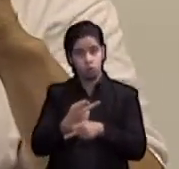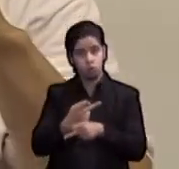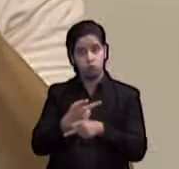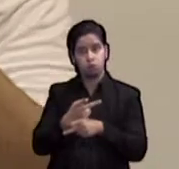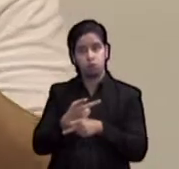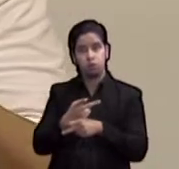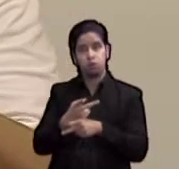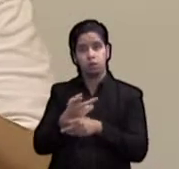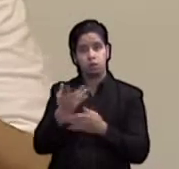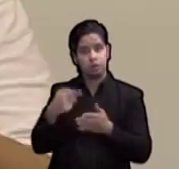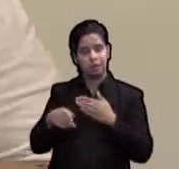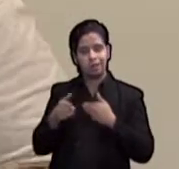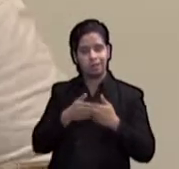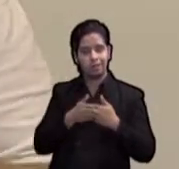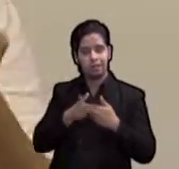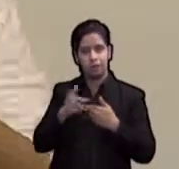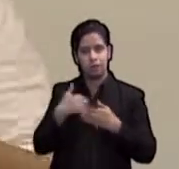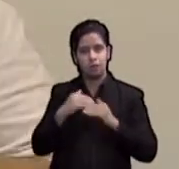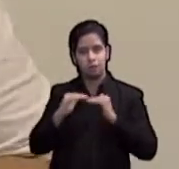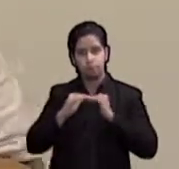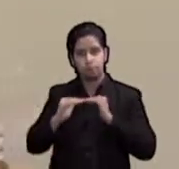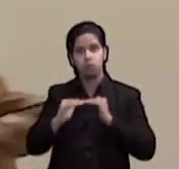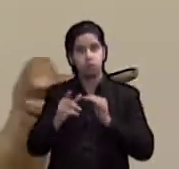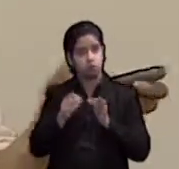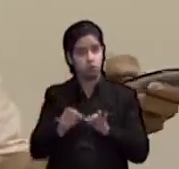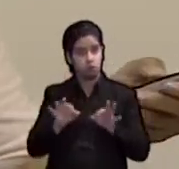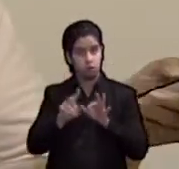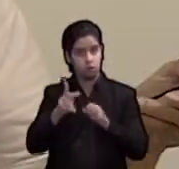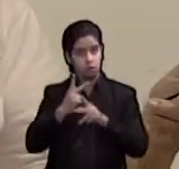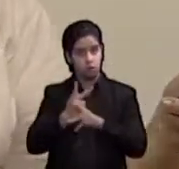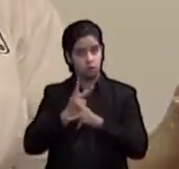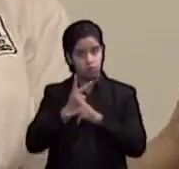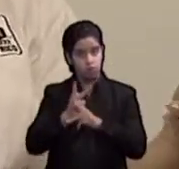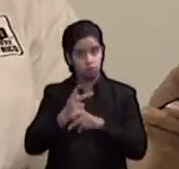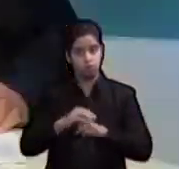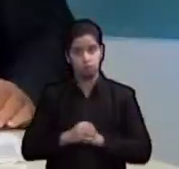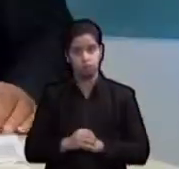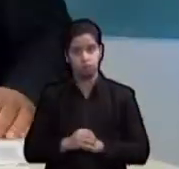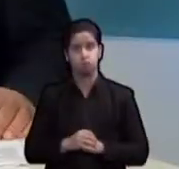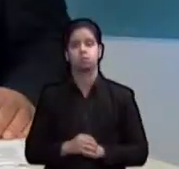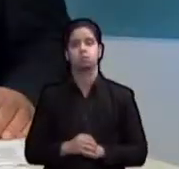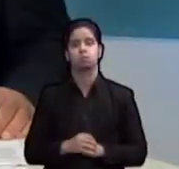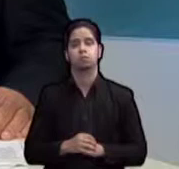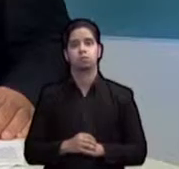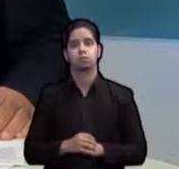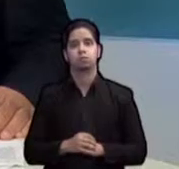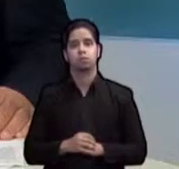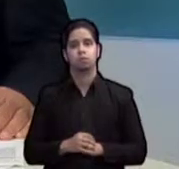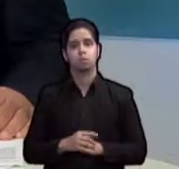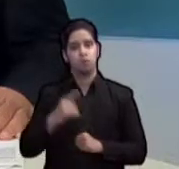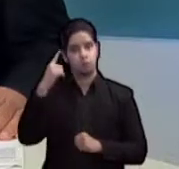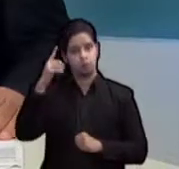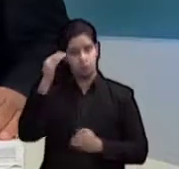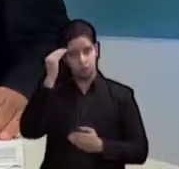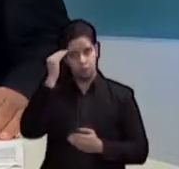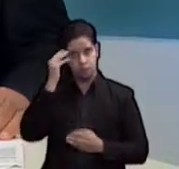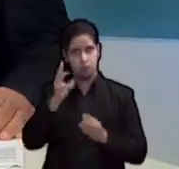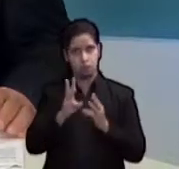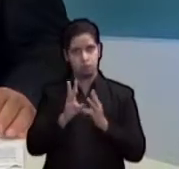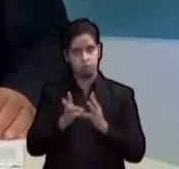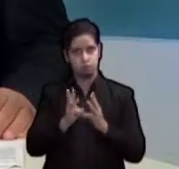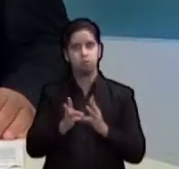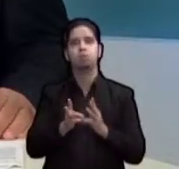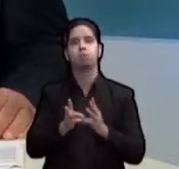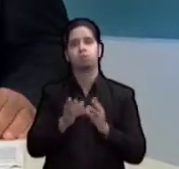muy en el suelo, cercanos. Así que eso tenemos que tener las cosas seguras. Y para conocer cómo están las condiciones del